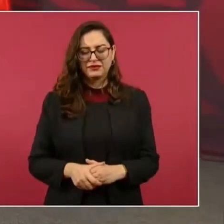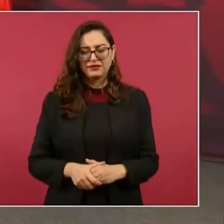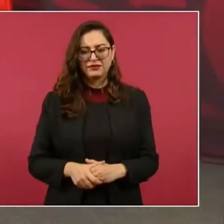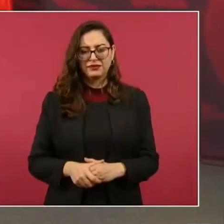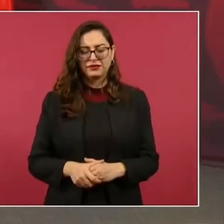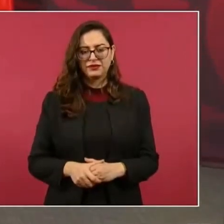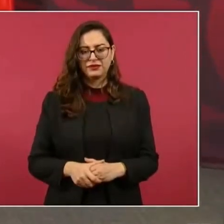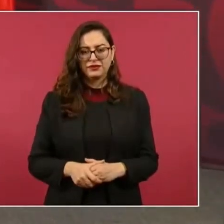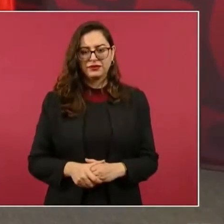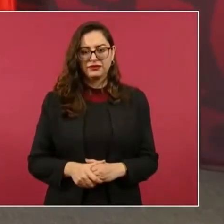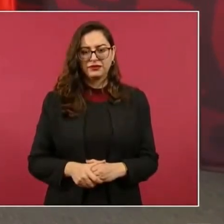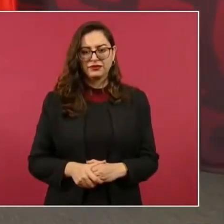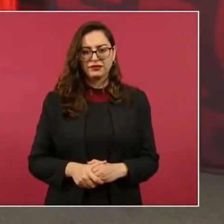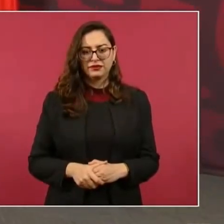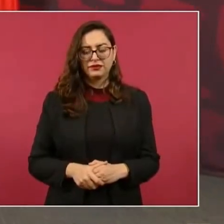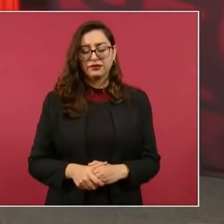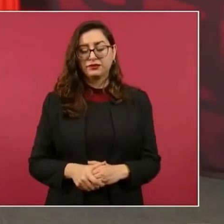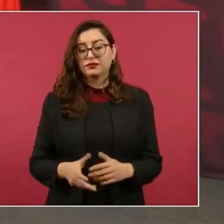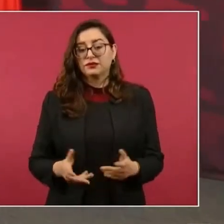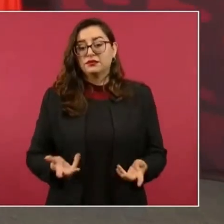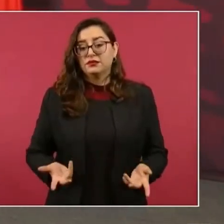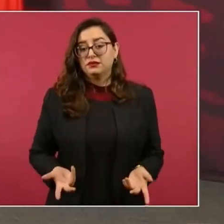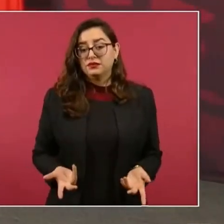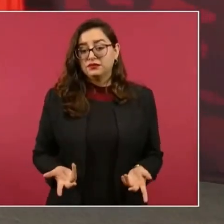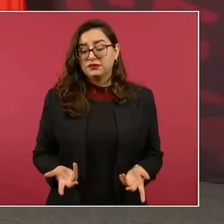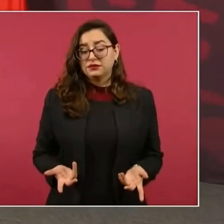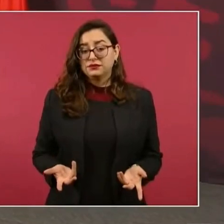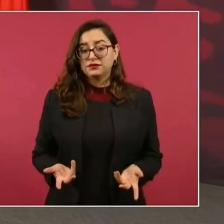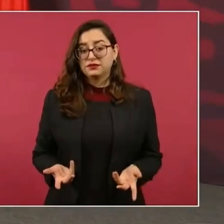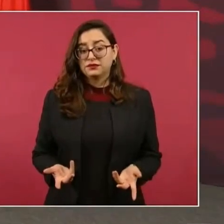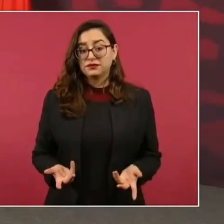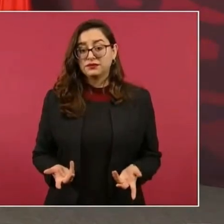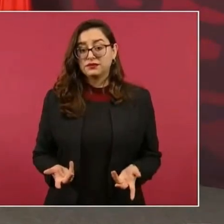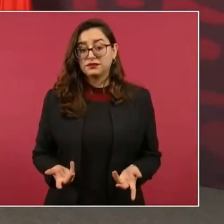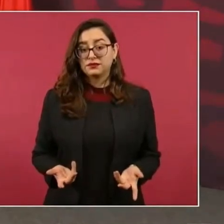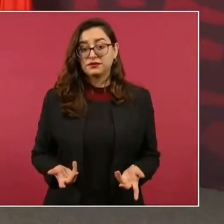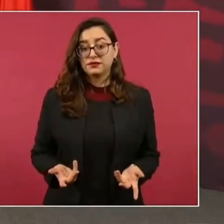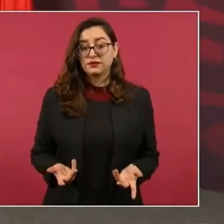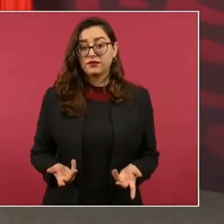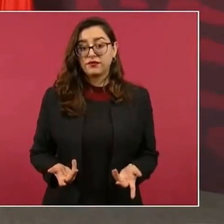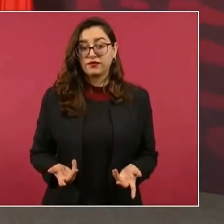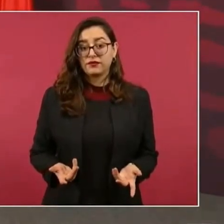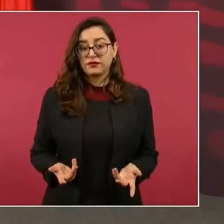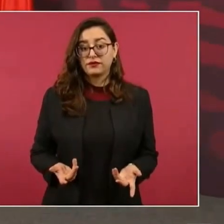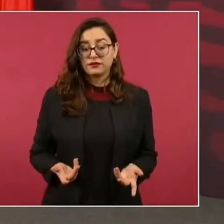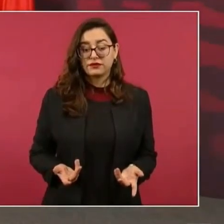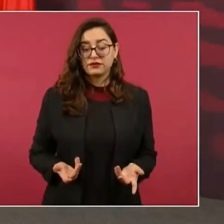información y no sólo en